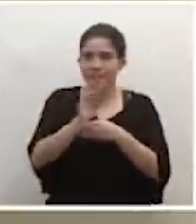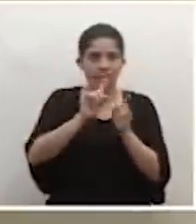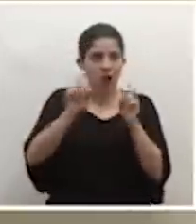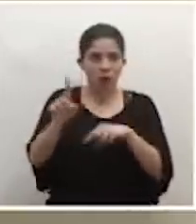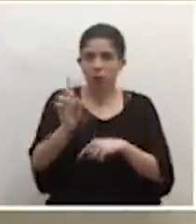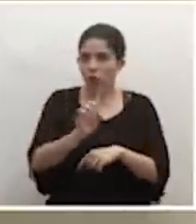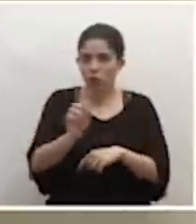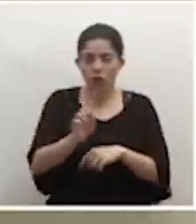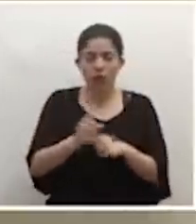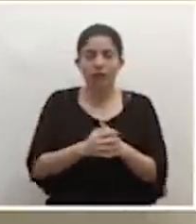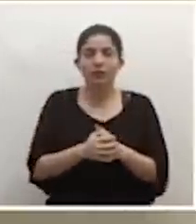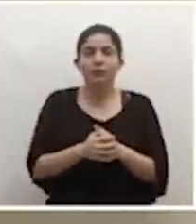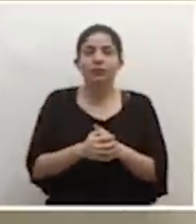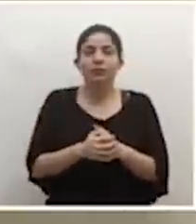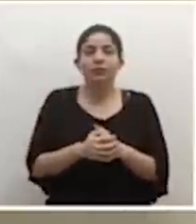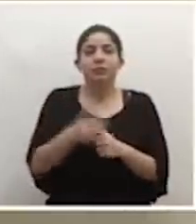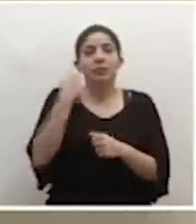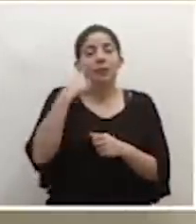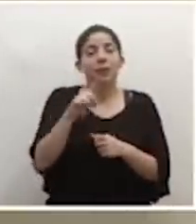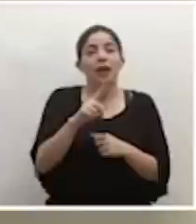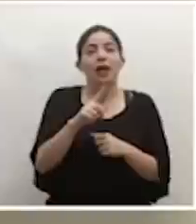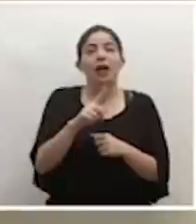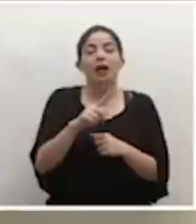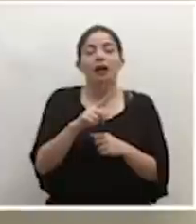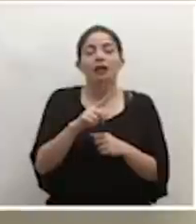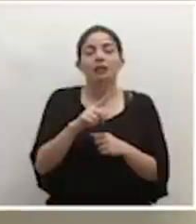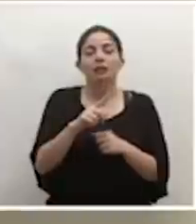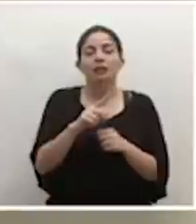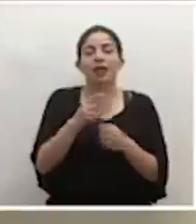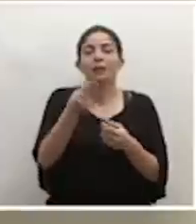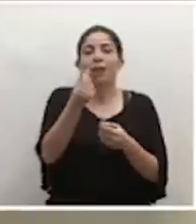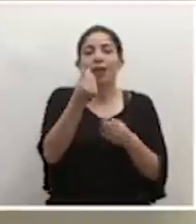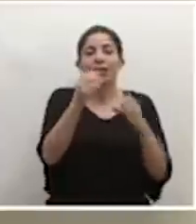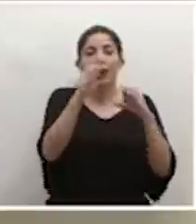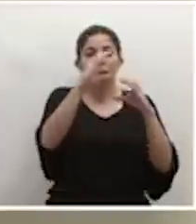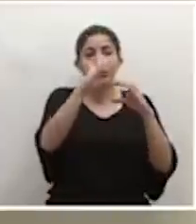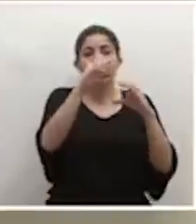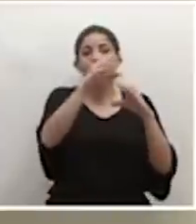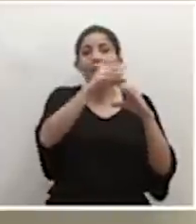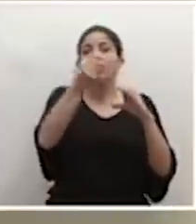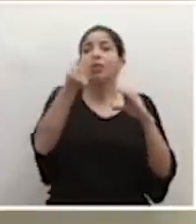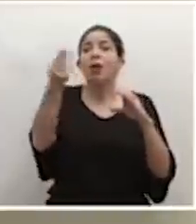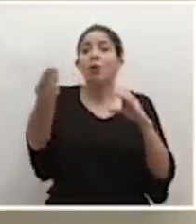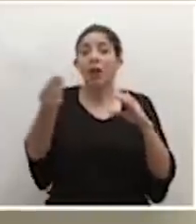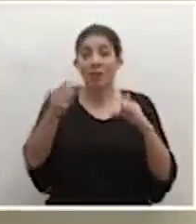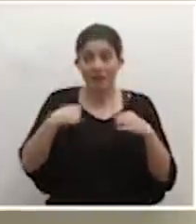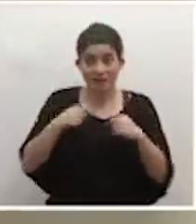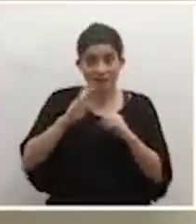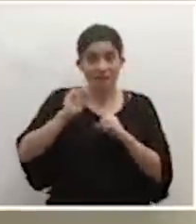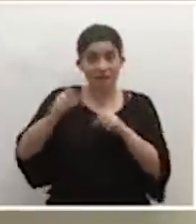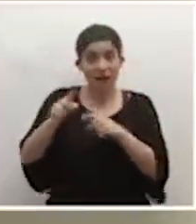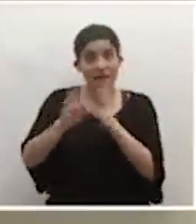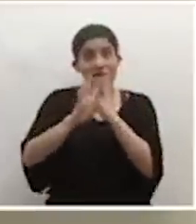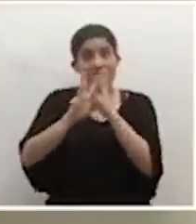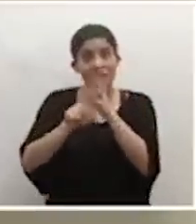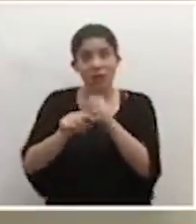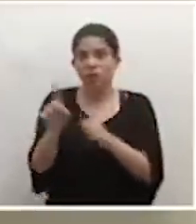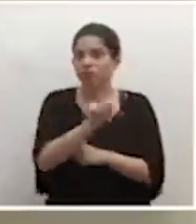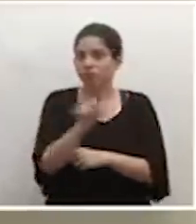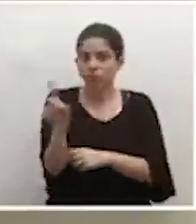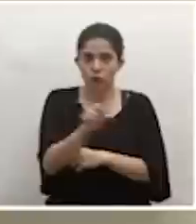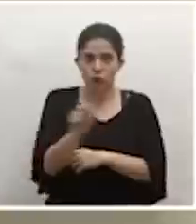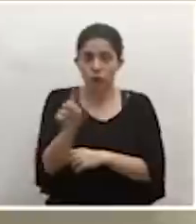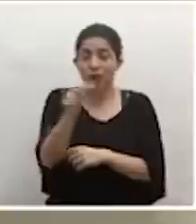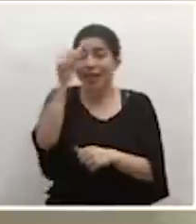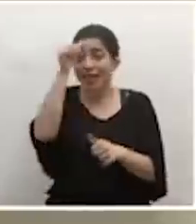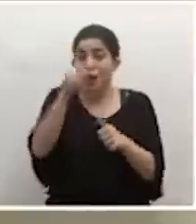o demás para hacer la devolución de forma física. Recordemos que principalmente